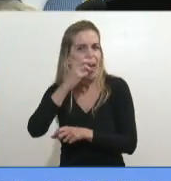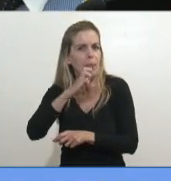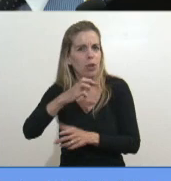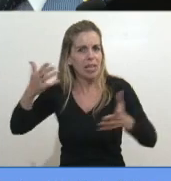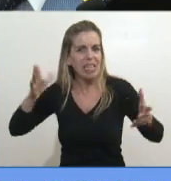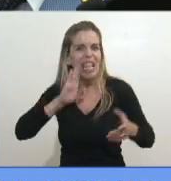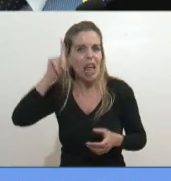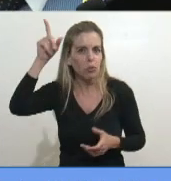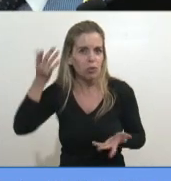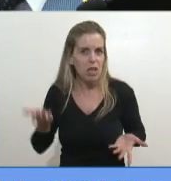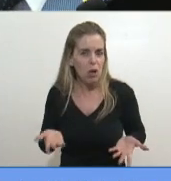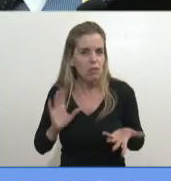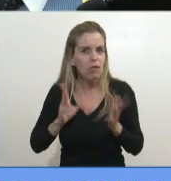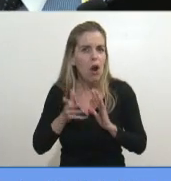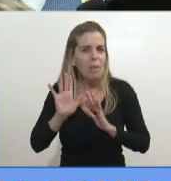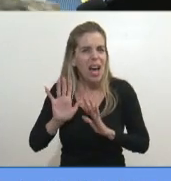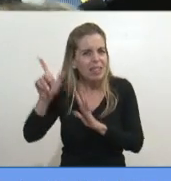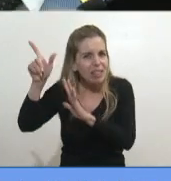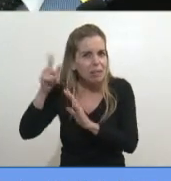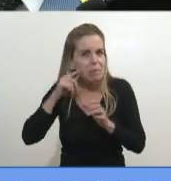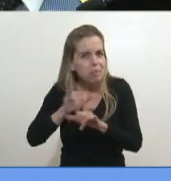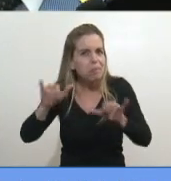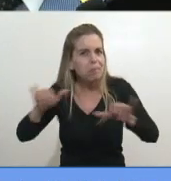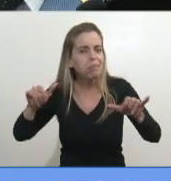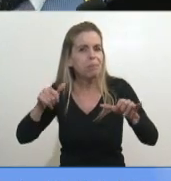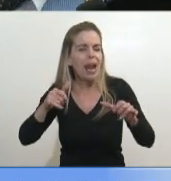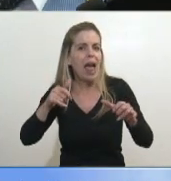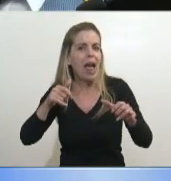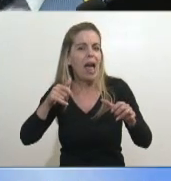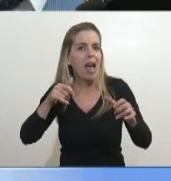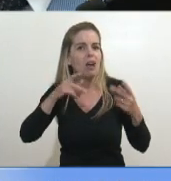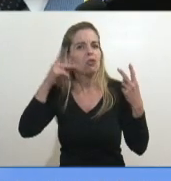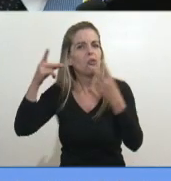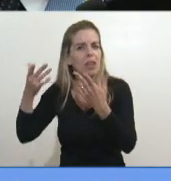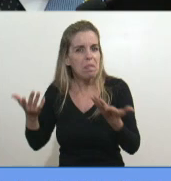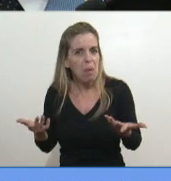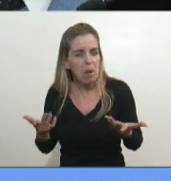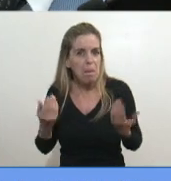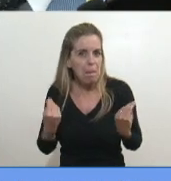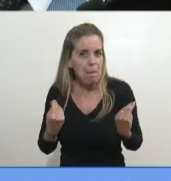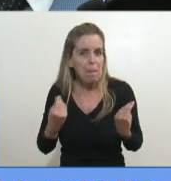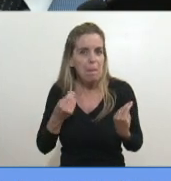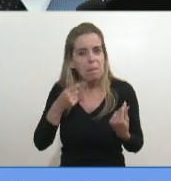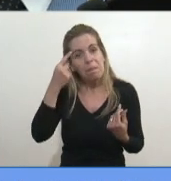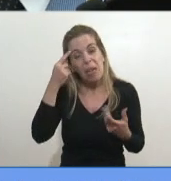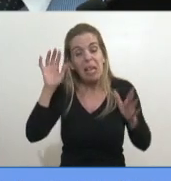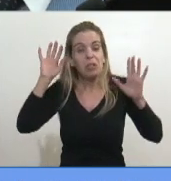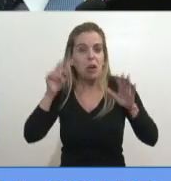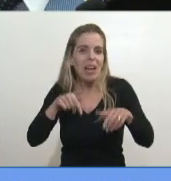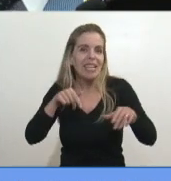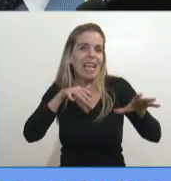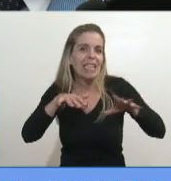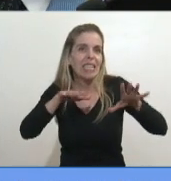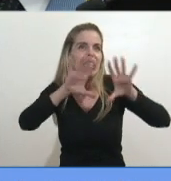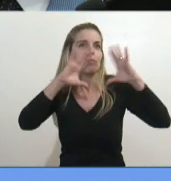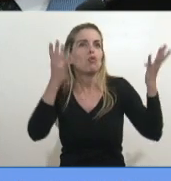Porque vos decís, bueno, por lo menos tendrían que haber aprendido en este mundo, en este mundo